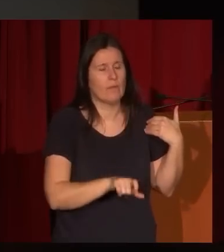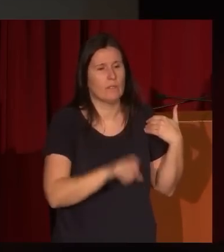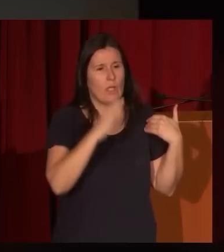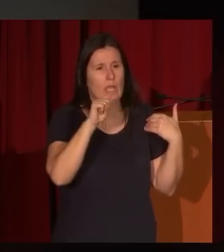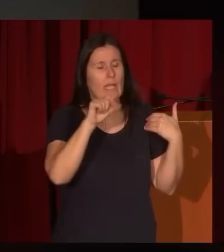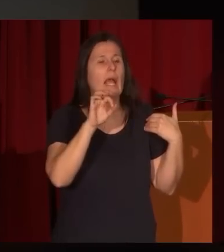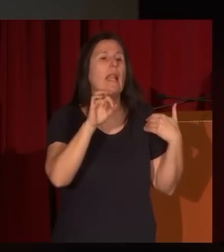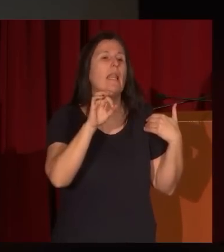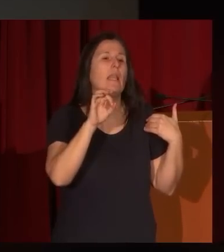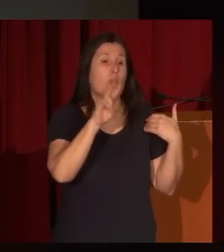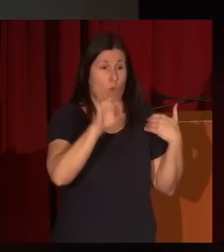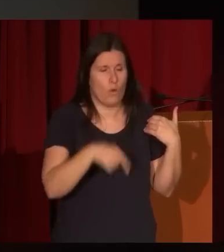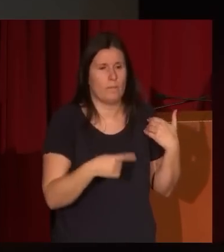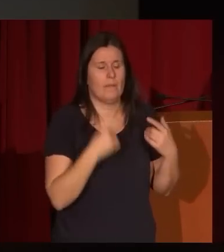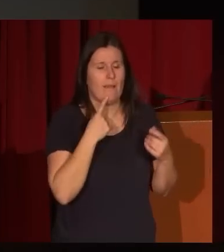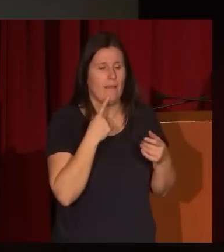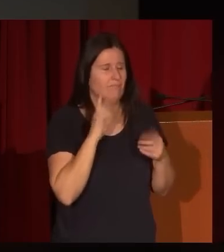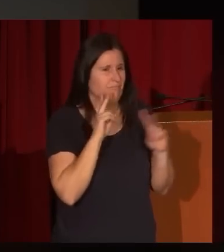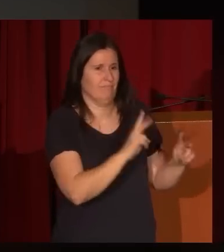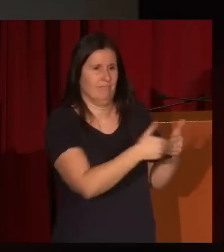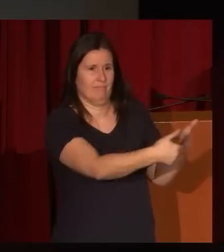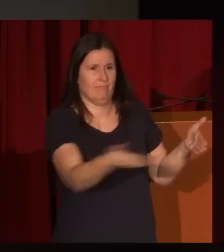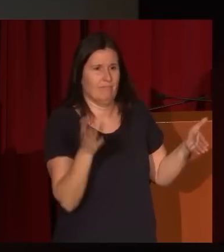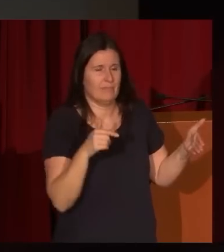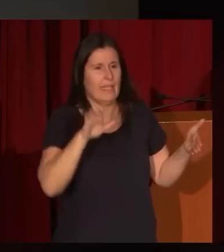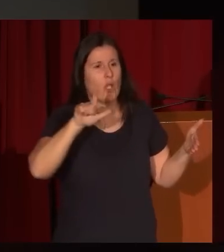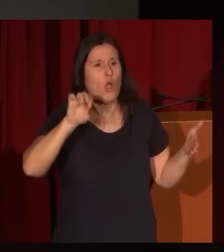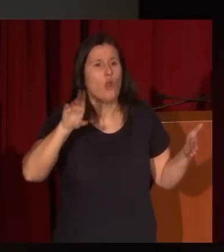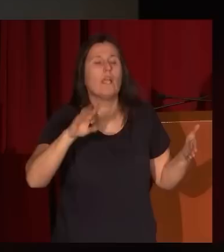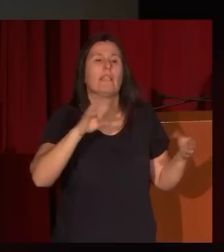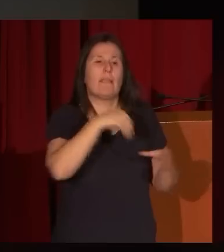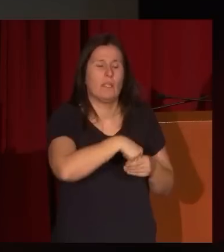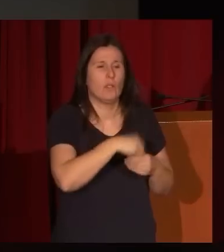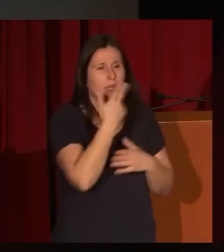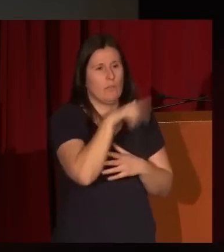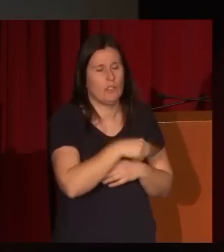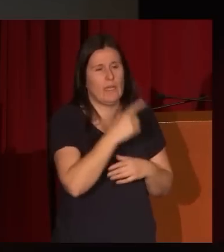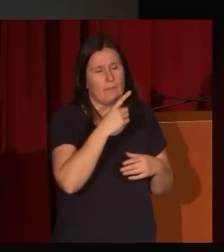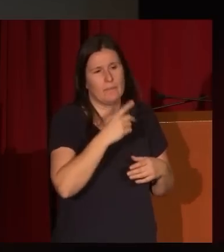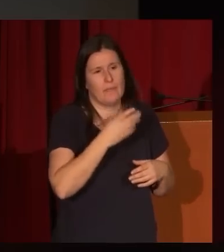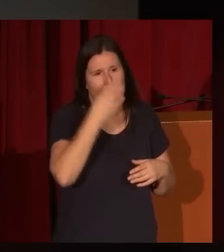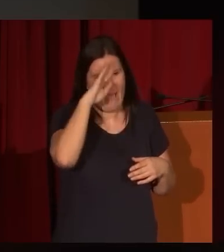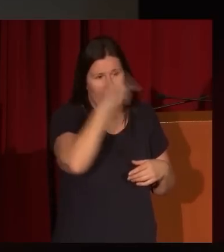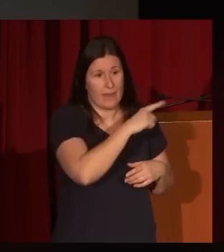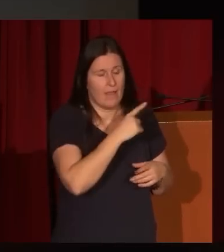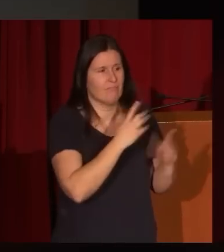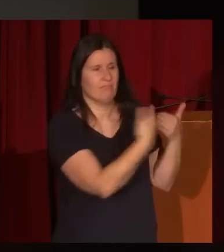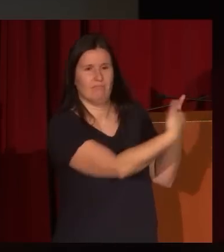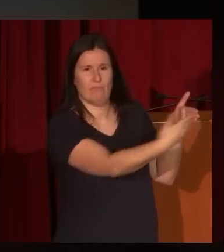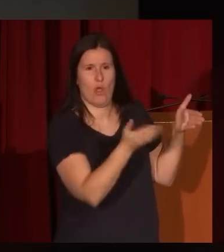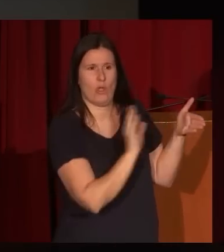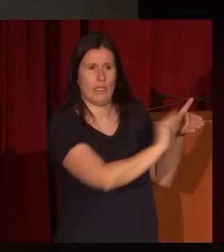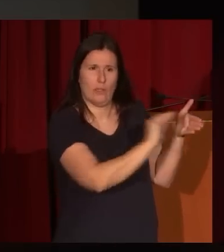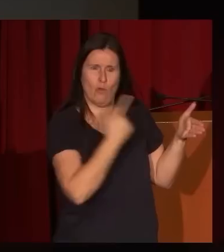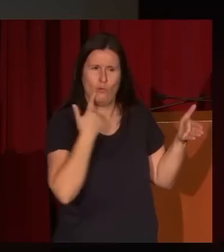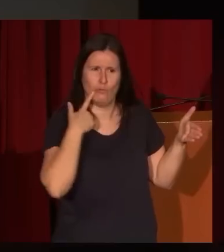Calvo Serrayer, la que desplegó la cantidad de Eugenio Lucas que hay en el Museo de La Habana, mostrando todas sus grandezas y también todas